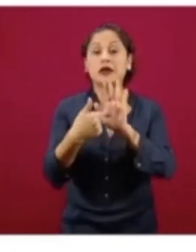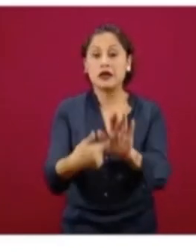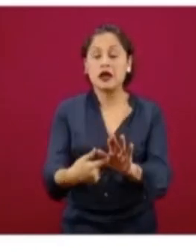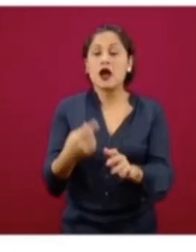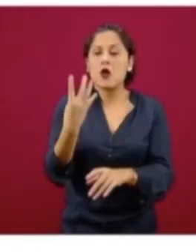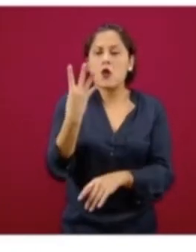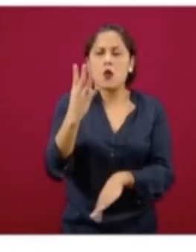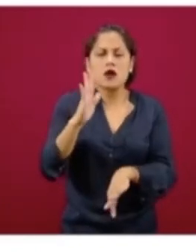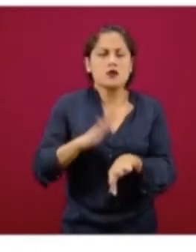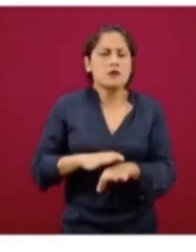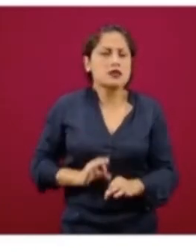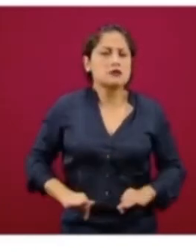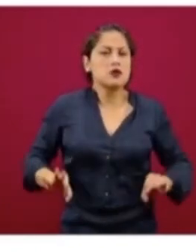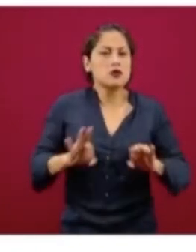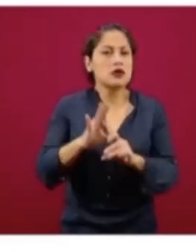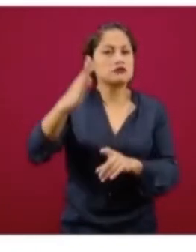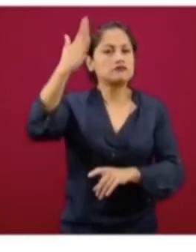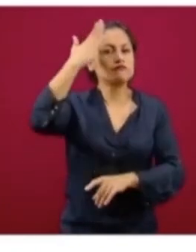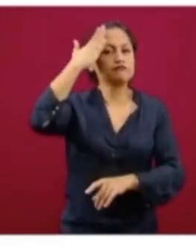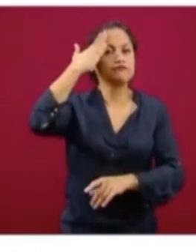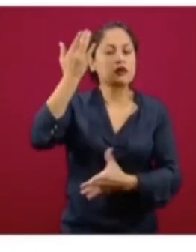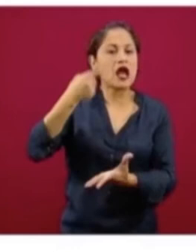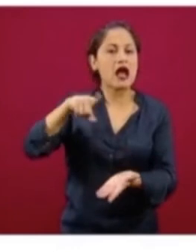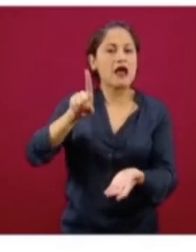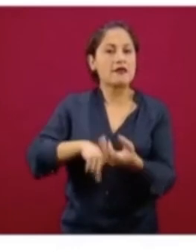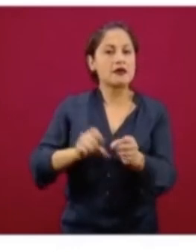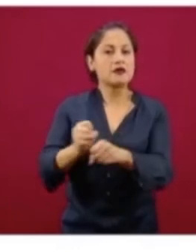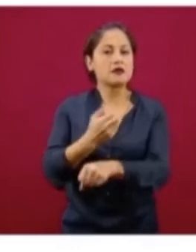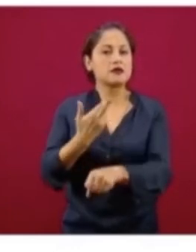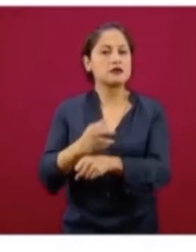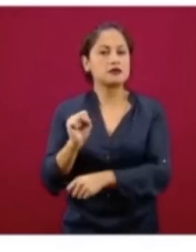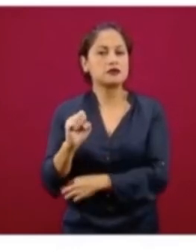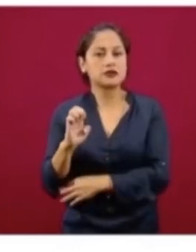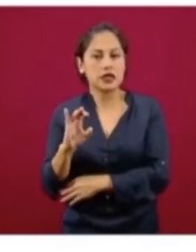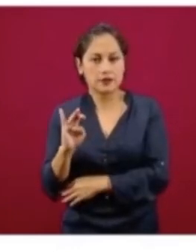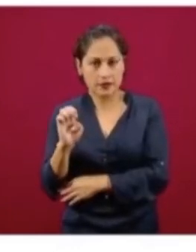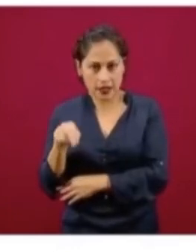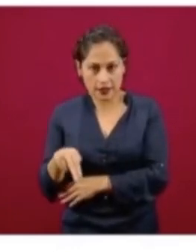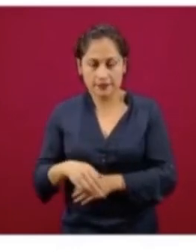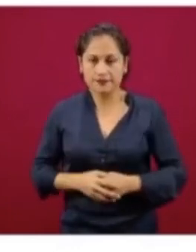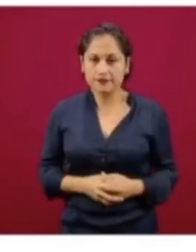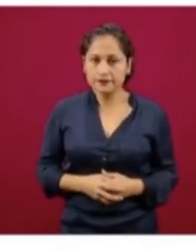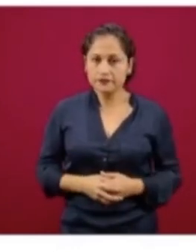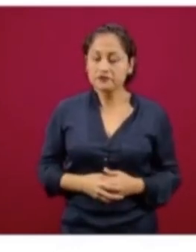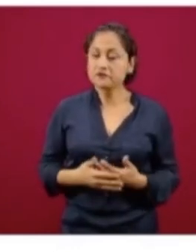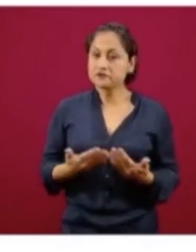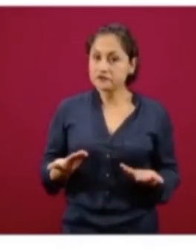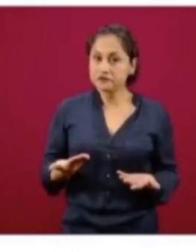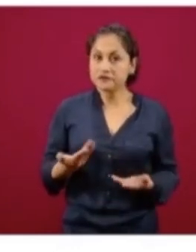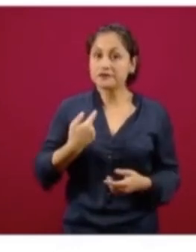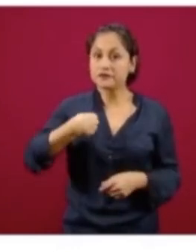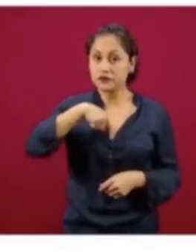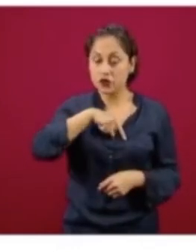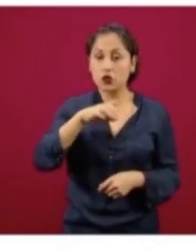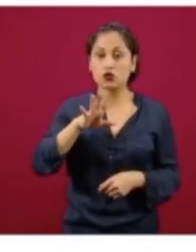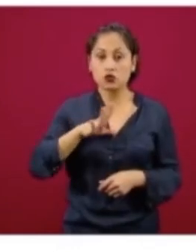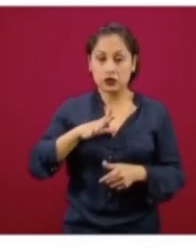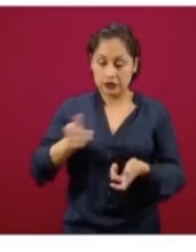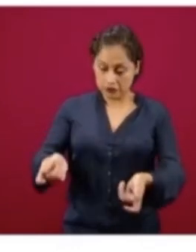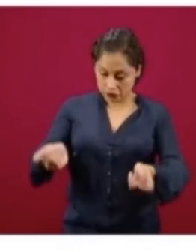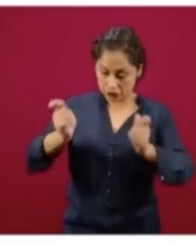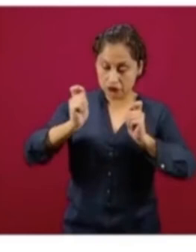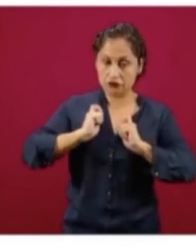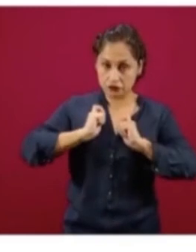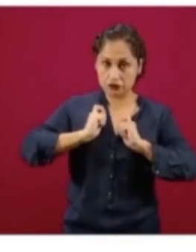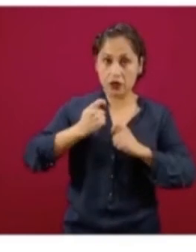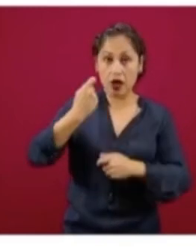prioritarios integrales de la Secretaría de Bienestar. En la Secretaría de Bienestar estamos con el encargo de llevar la